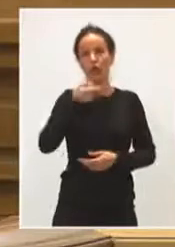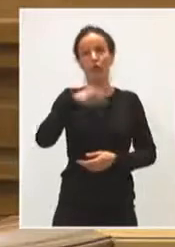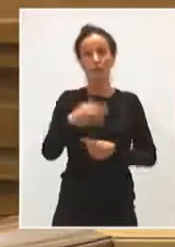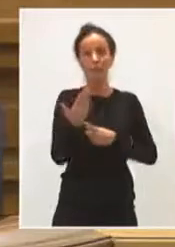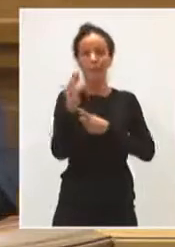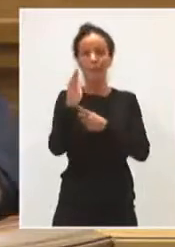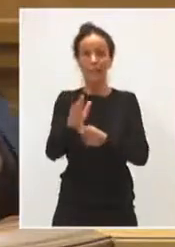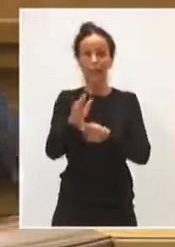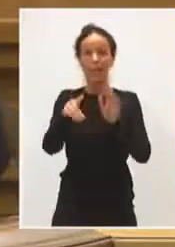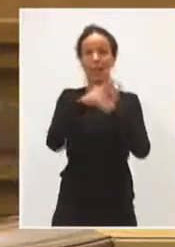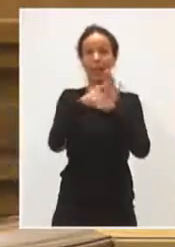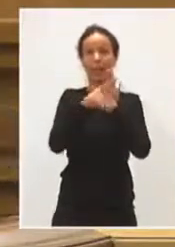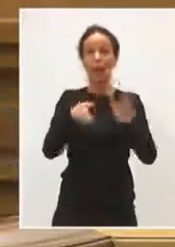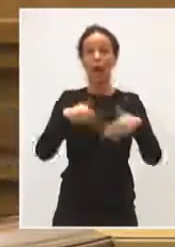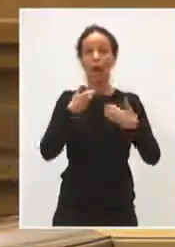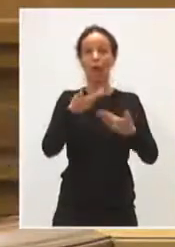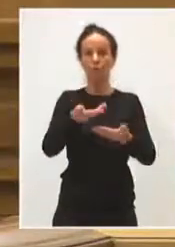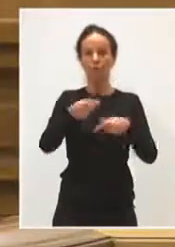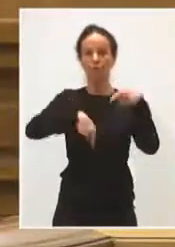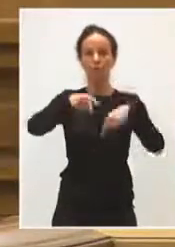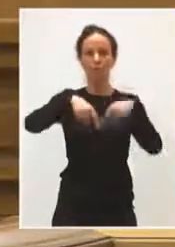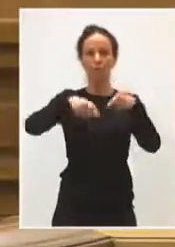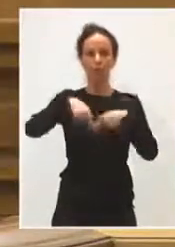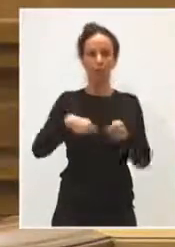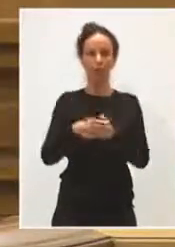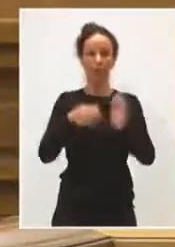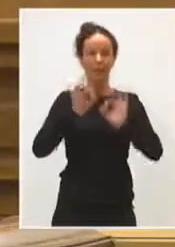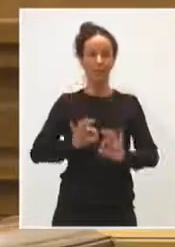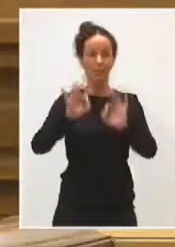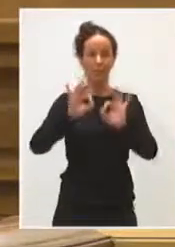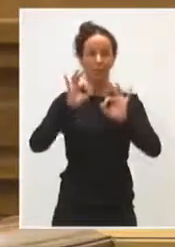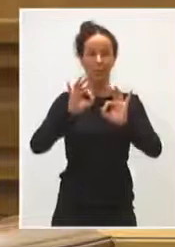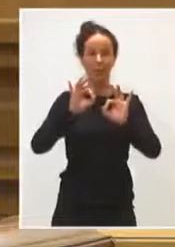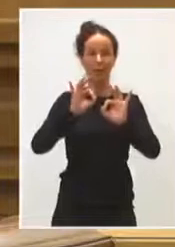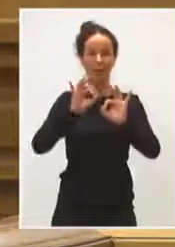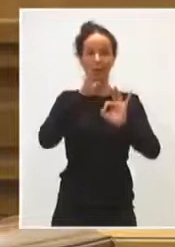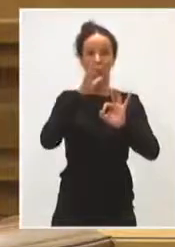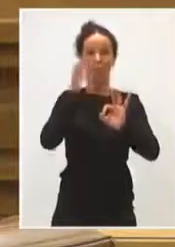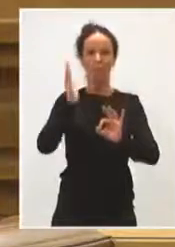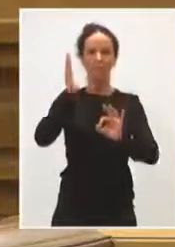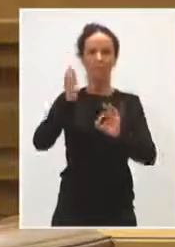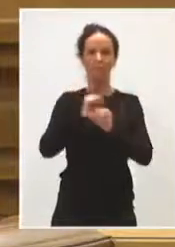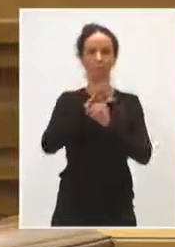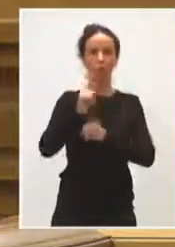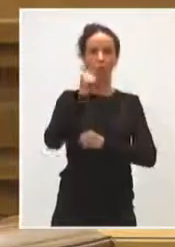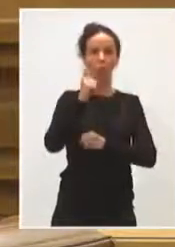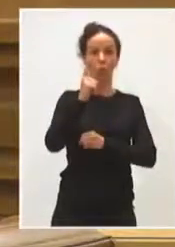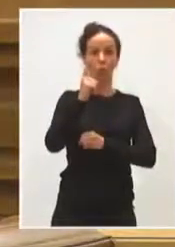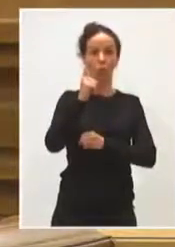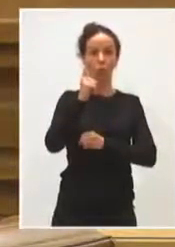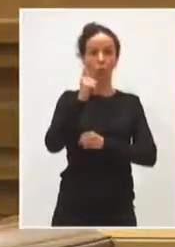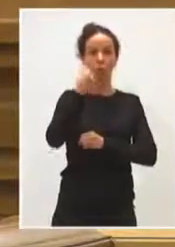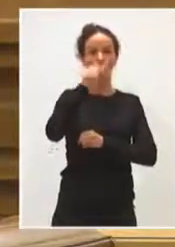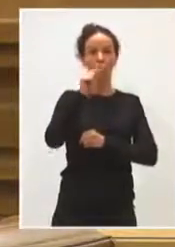un decreto de ayuda al transporte, especialmente vinculado al tema del impacto de COVID, 1.900.000